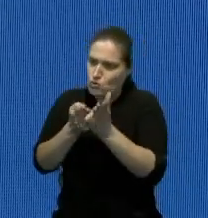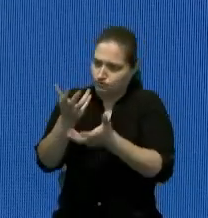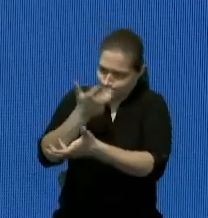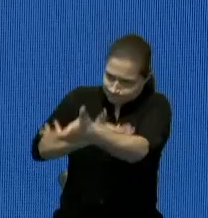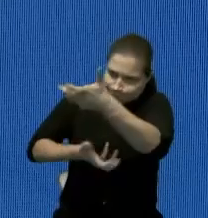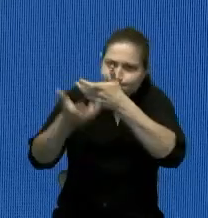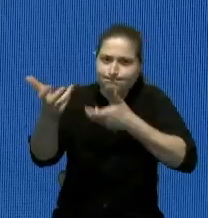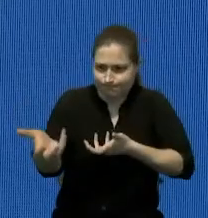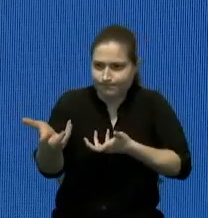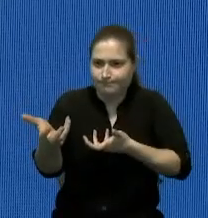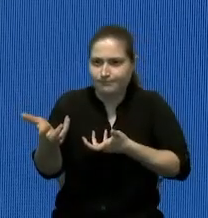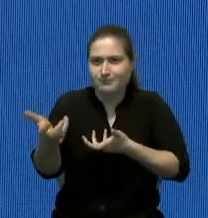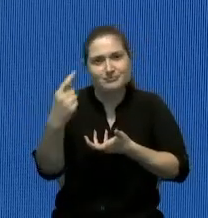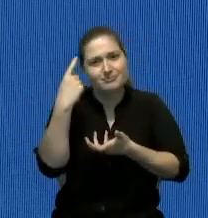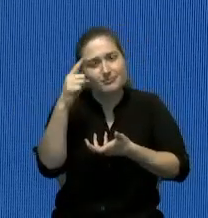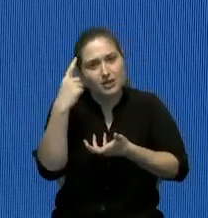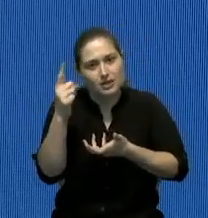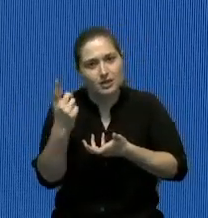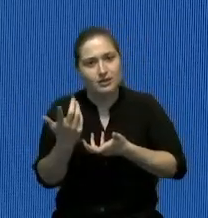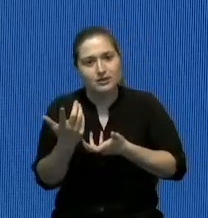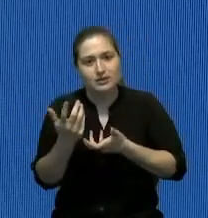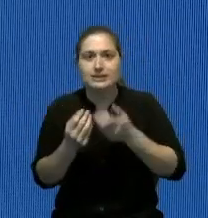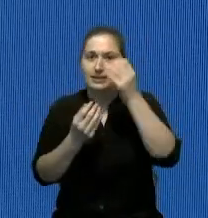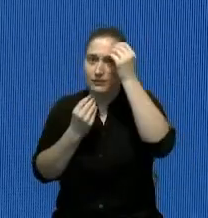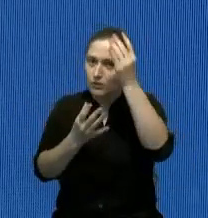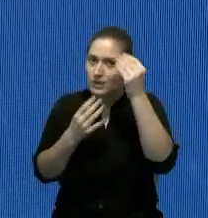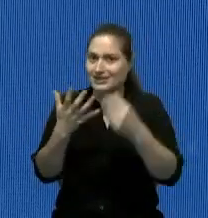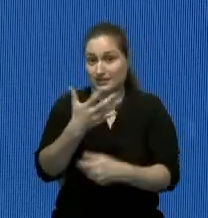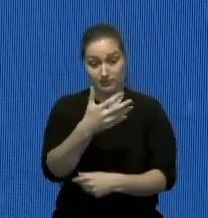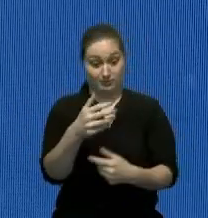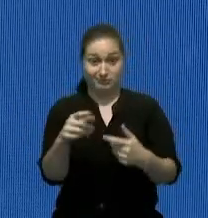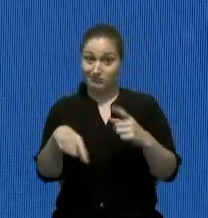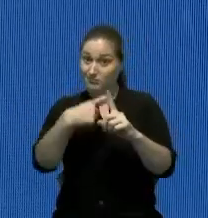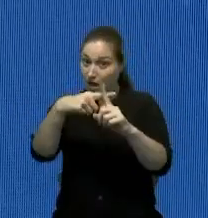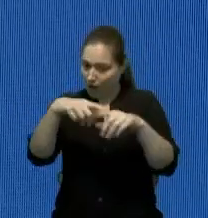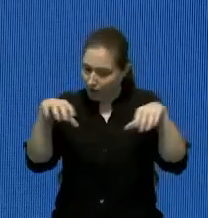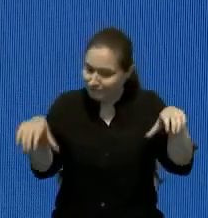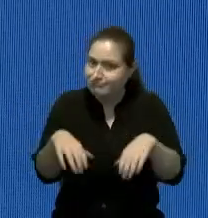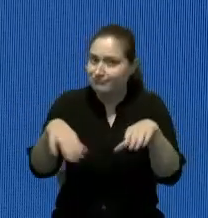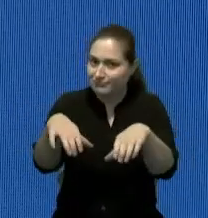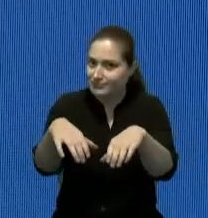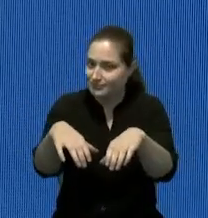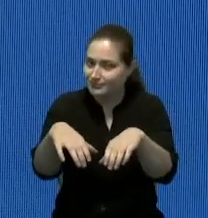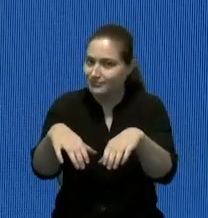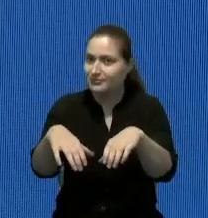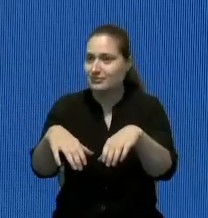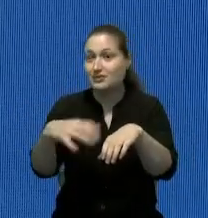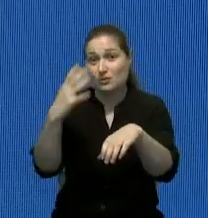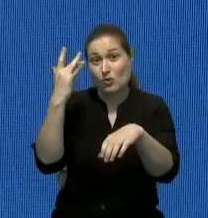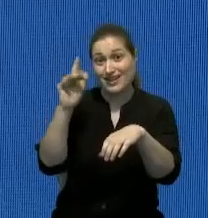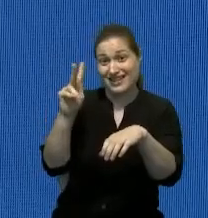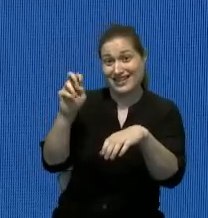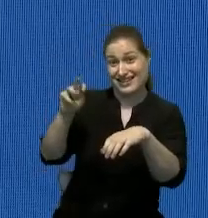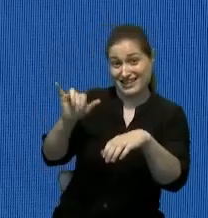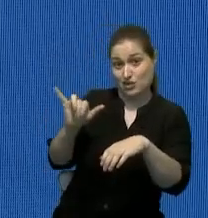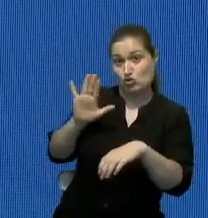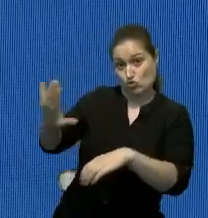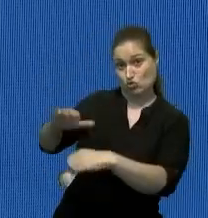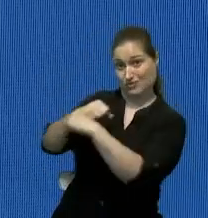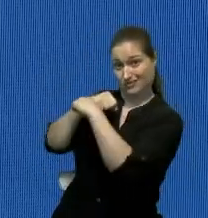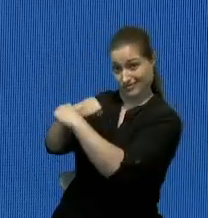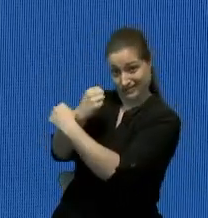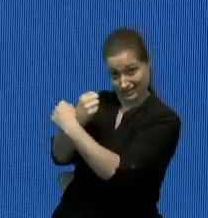garantizar también informaciones y acciones que tienen que ver con la seguridad de su gente allá así como también con la seguridad